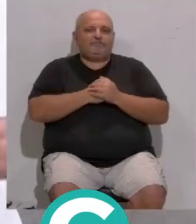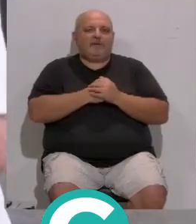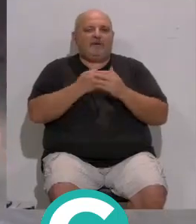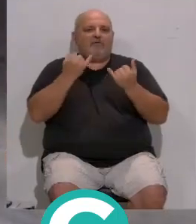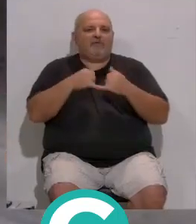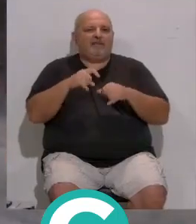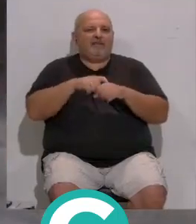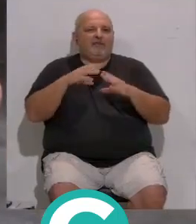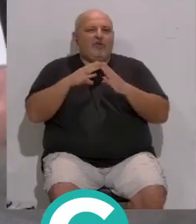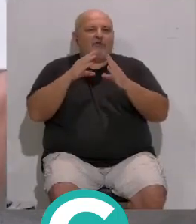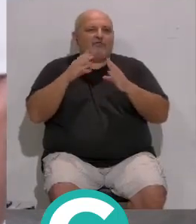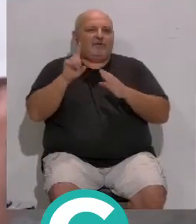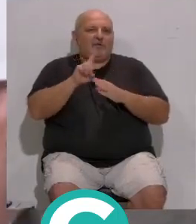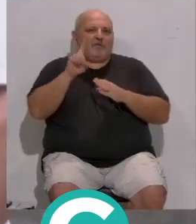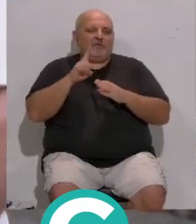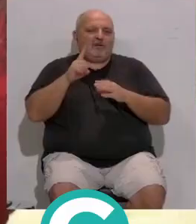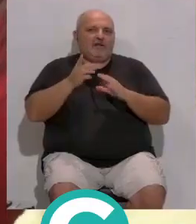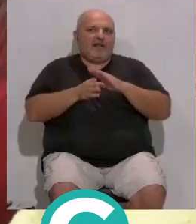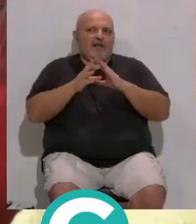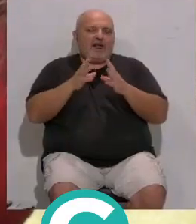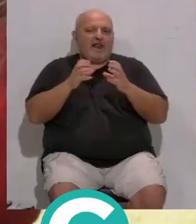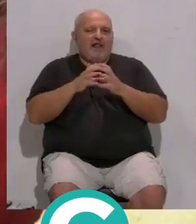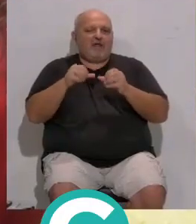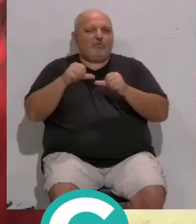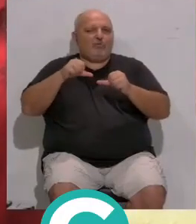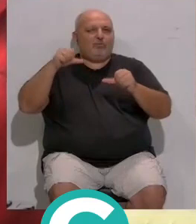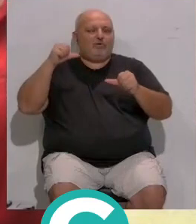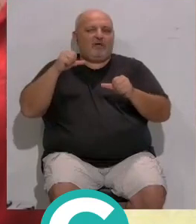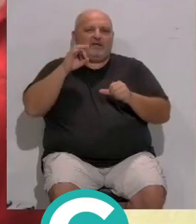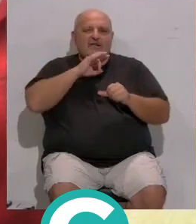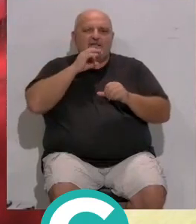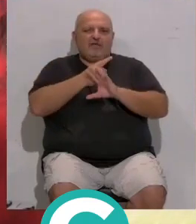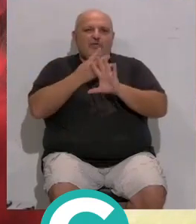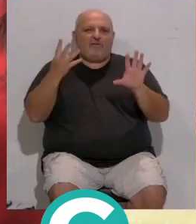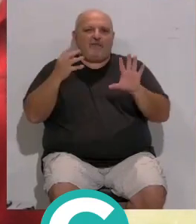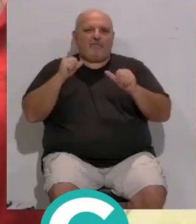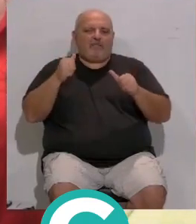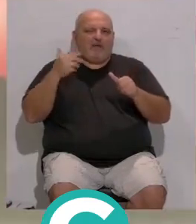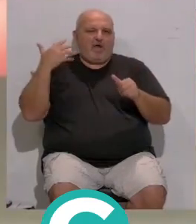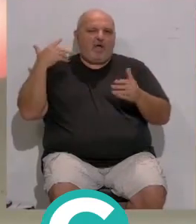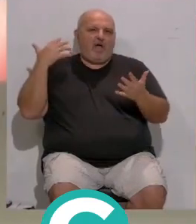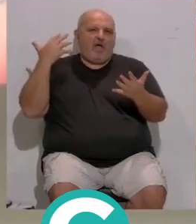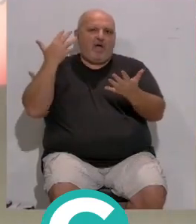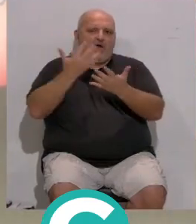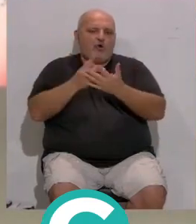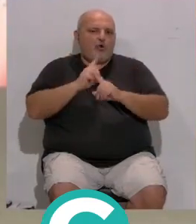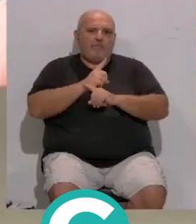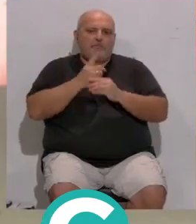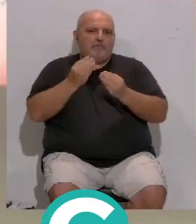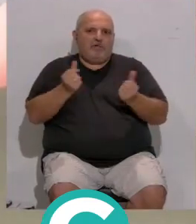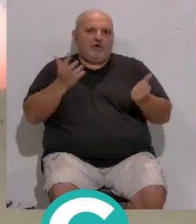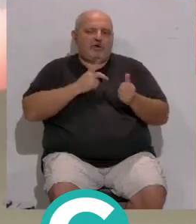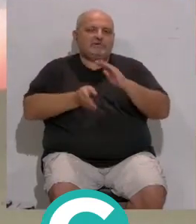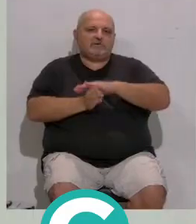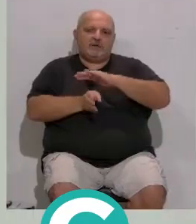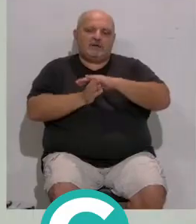fiesta, la de los tosantos... ...que ya pinta canas... ...ya que su origen... ...es de finales del siglo XIX... ...y que no debemos perder... ...a pesar de